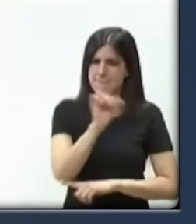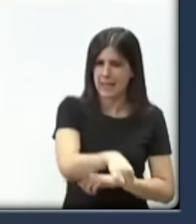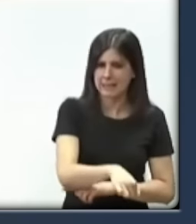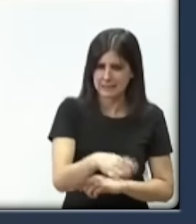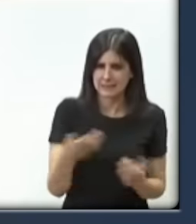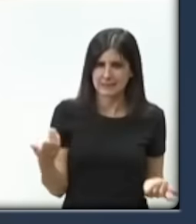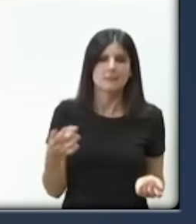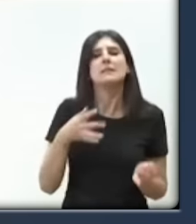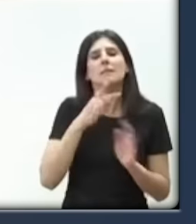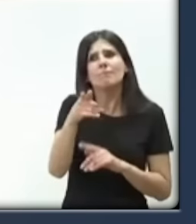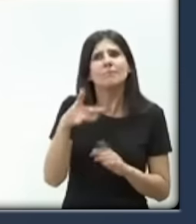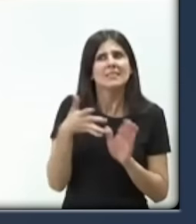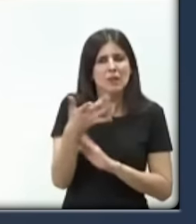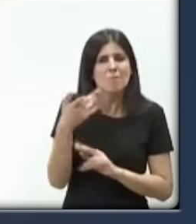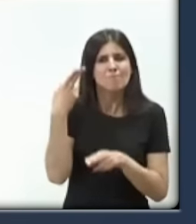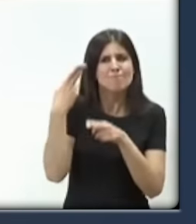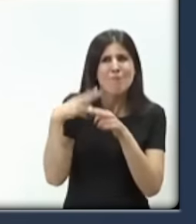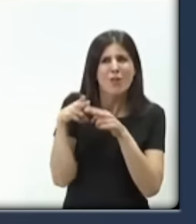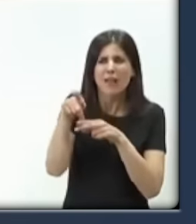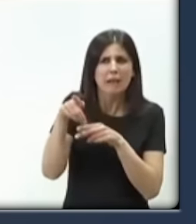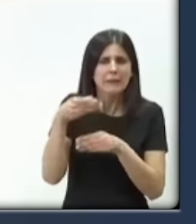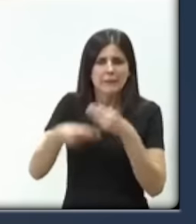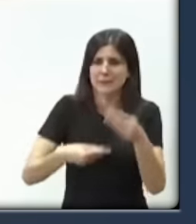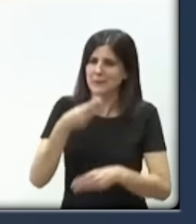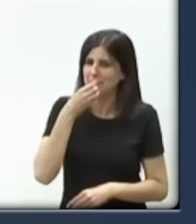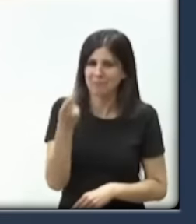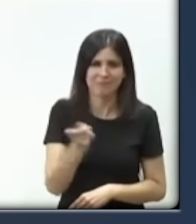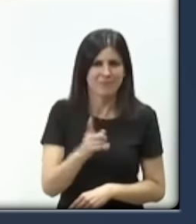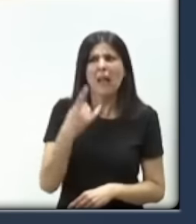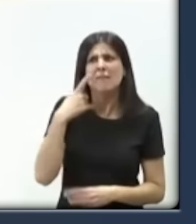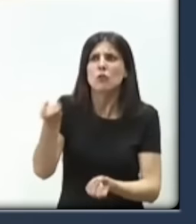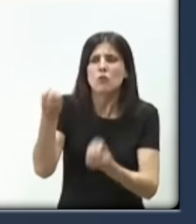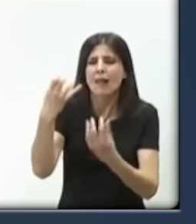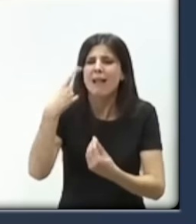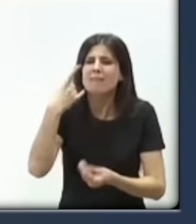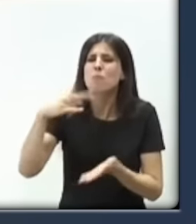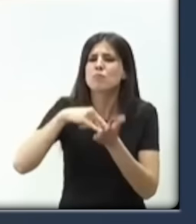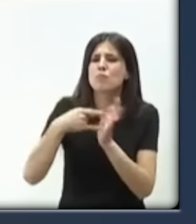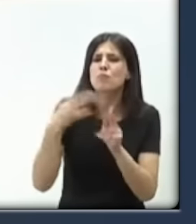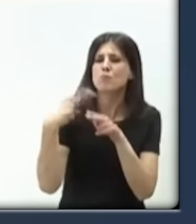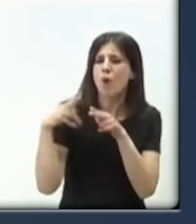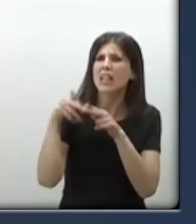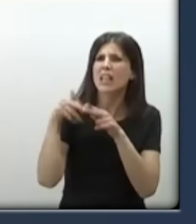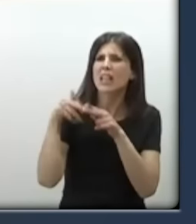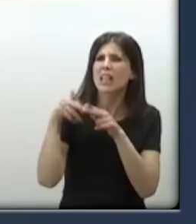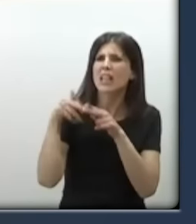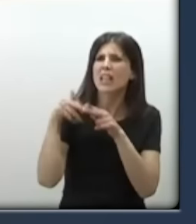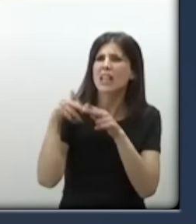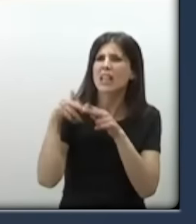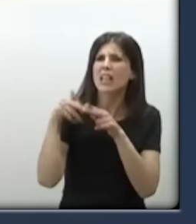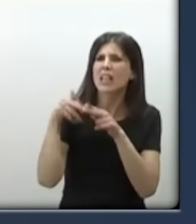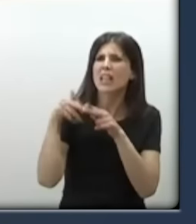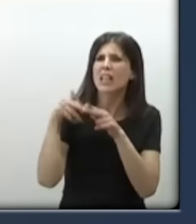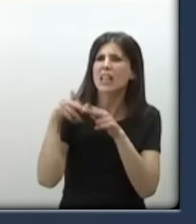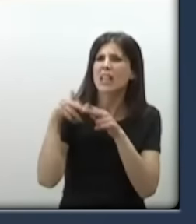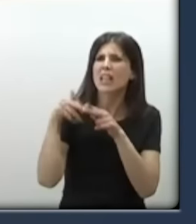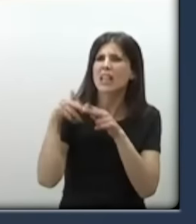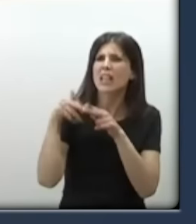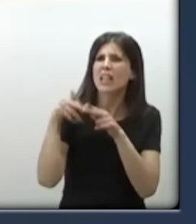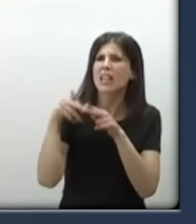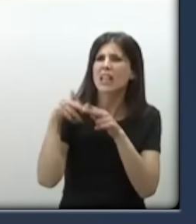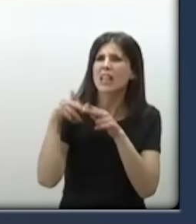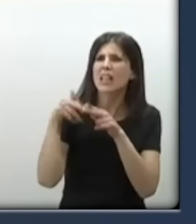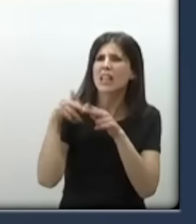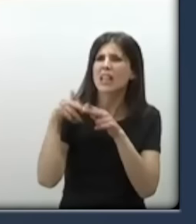político. Señora García, ¿quieren ustedes contar qué proyecto político tienen para este país? Pero que esto es una sesión de control al